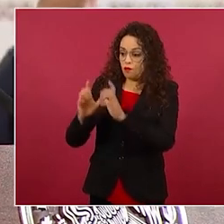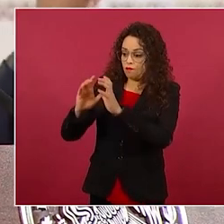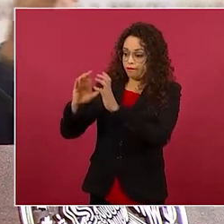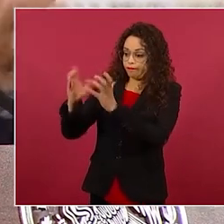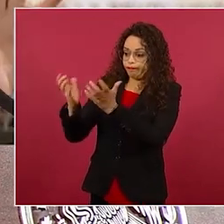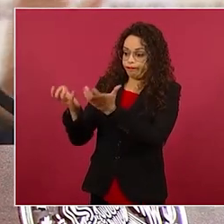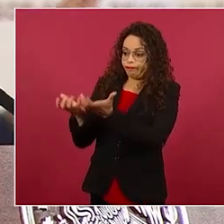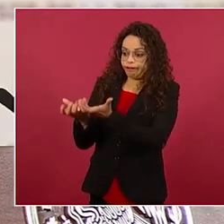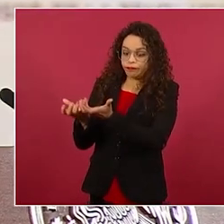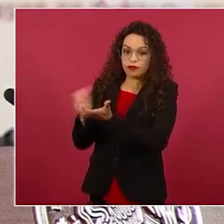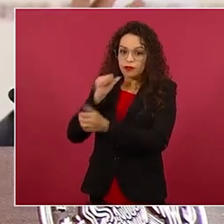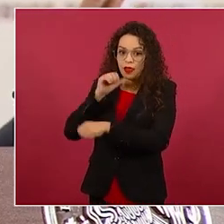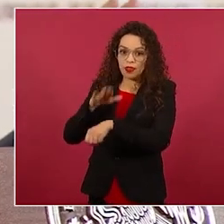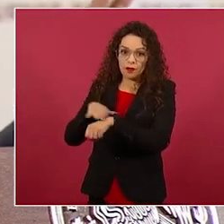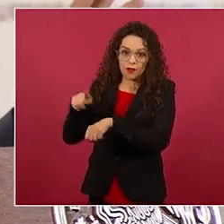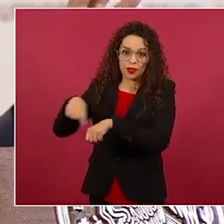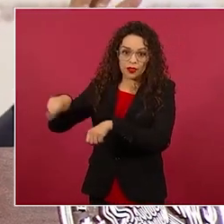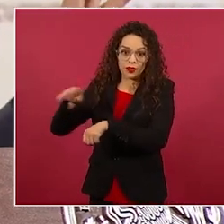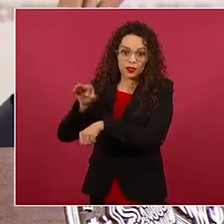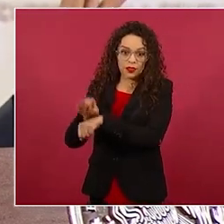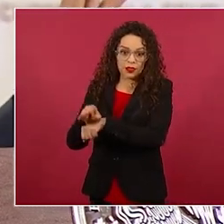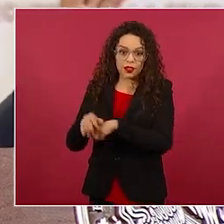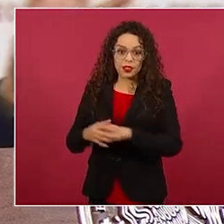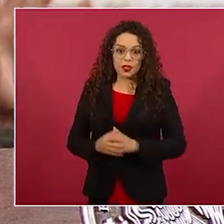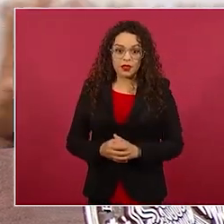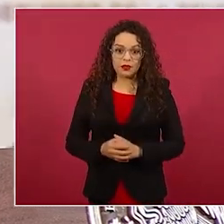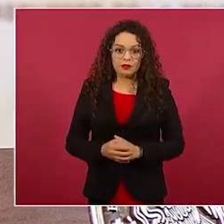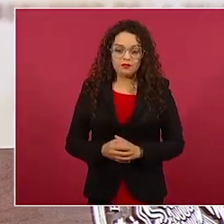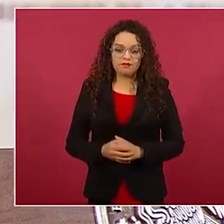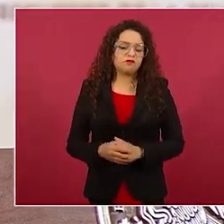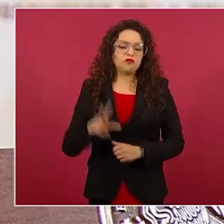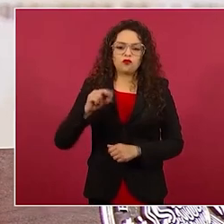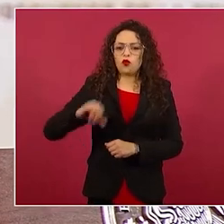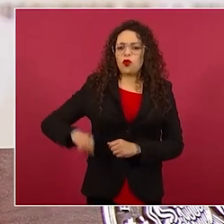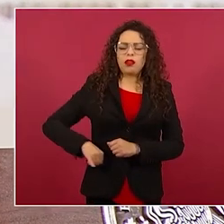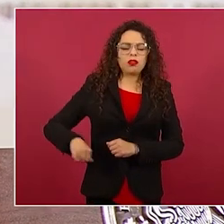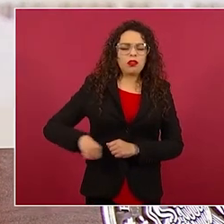Quisieran que no hubiese democracia,